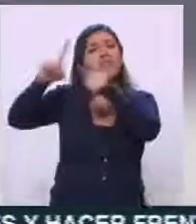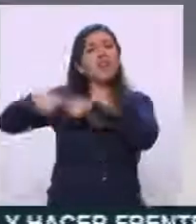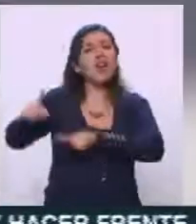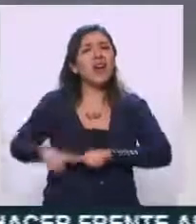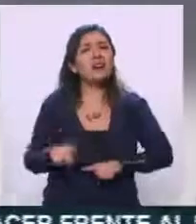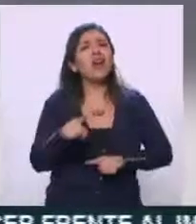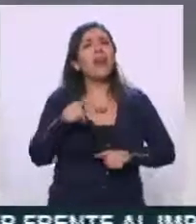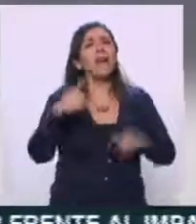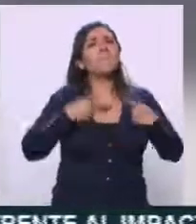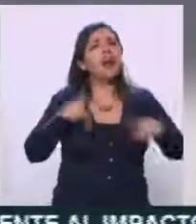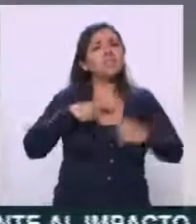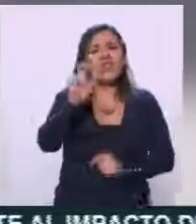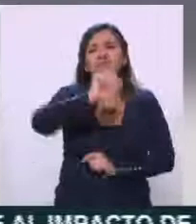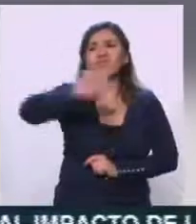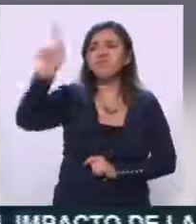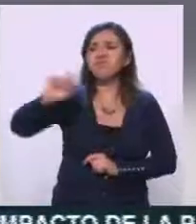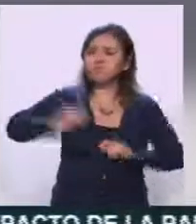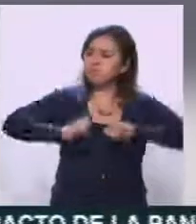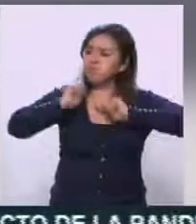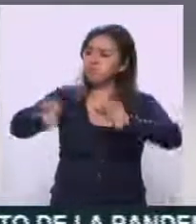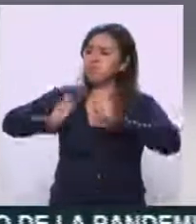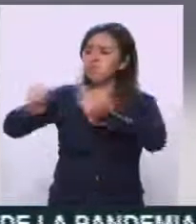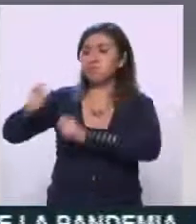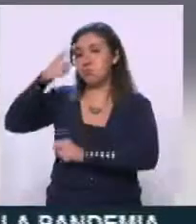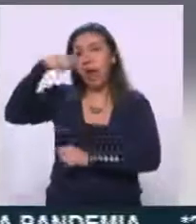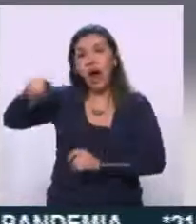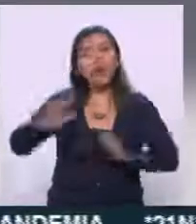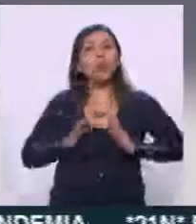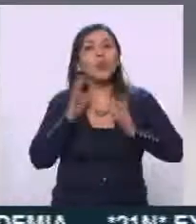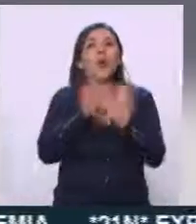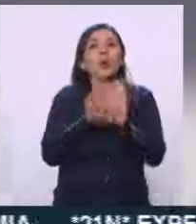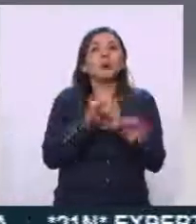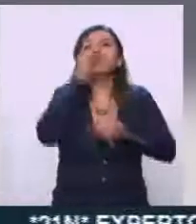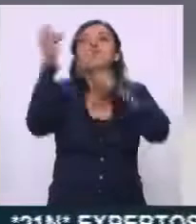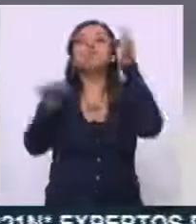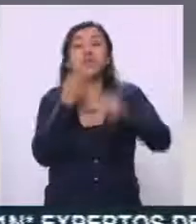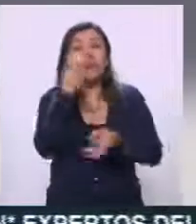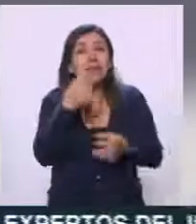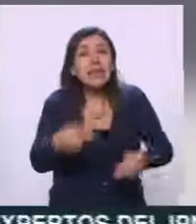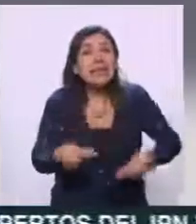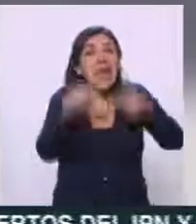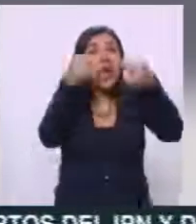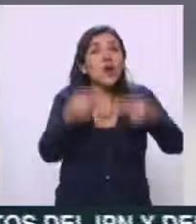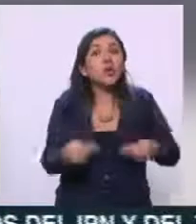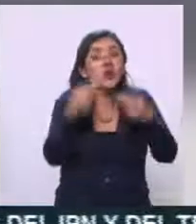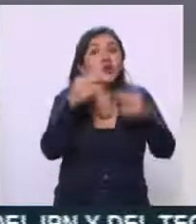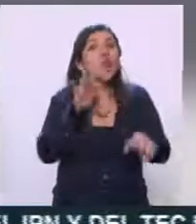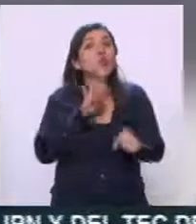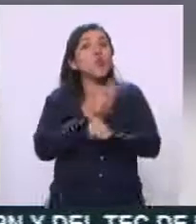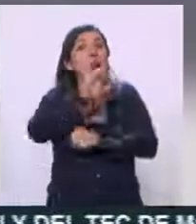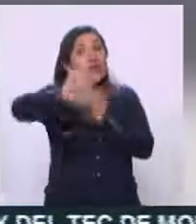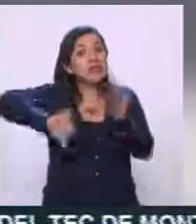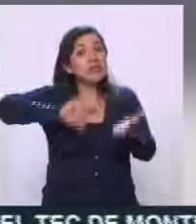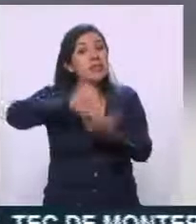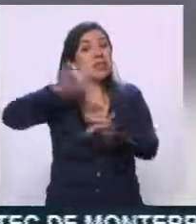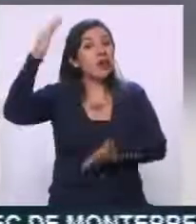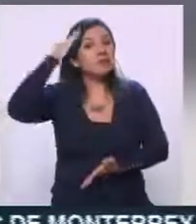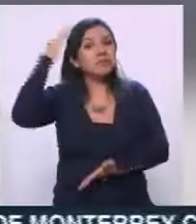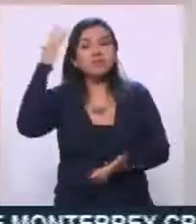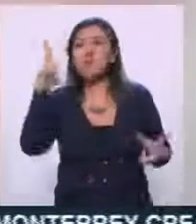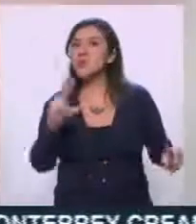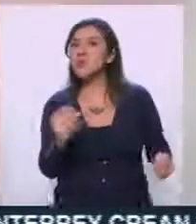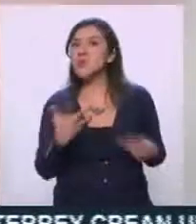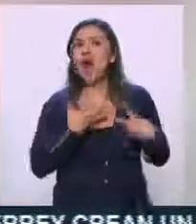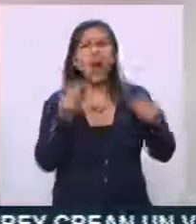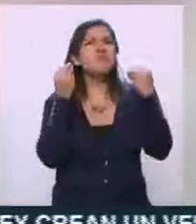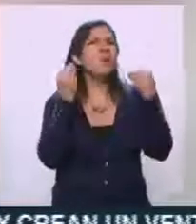personalidades, influencers, manejadores de bots, es un negocio descentralizado por células, que abarca